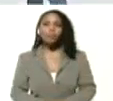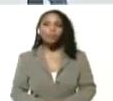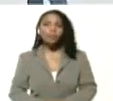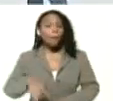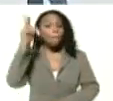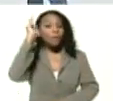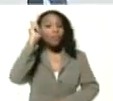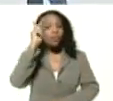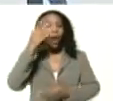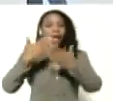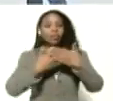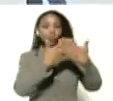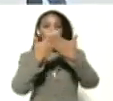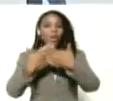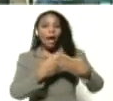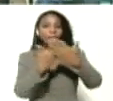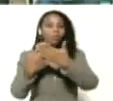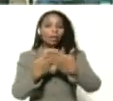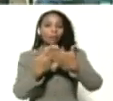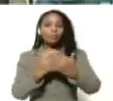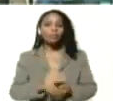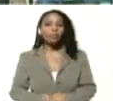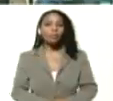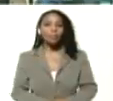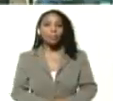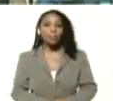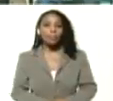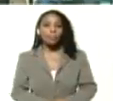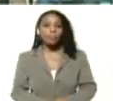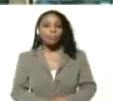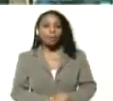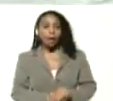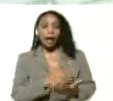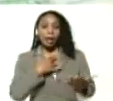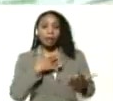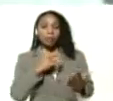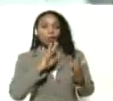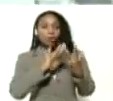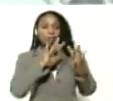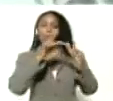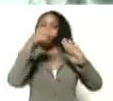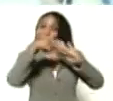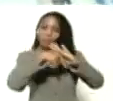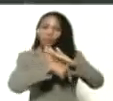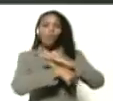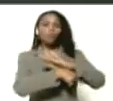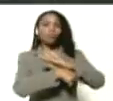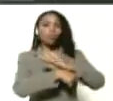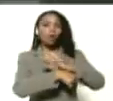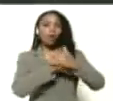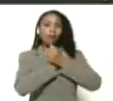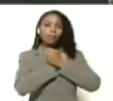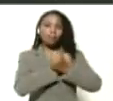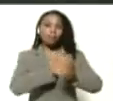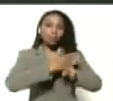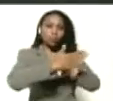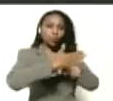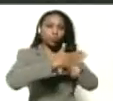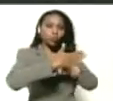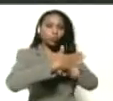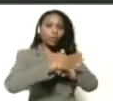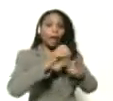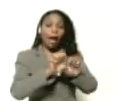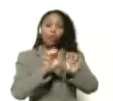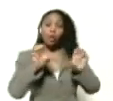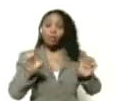Profesor estudiante. Profesor estudiante. La relación profunda. Desde la pedagogía de la